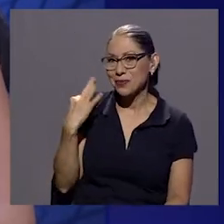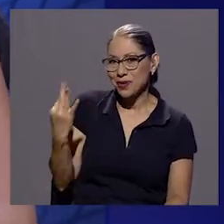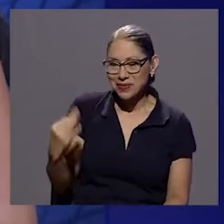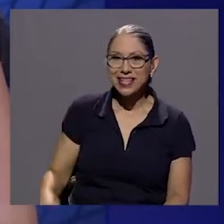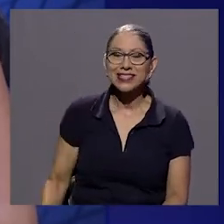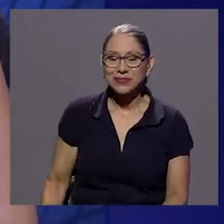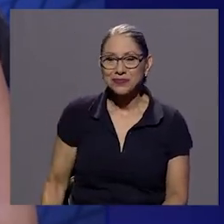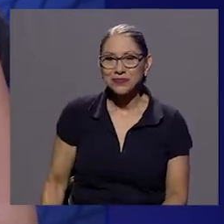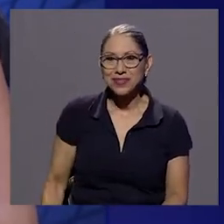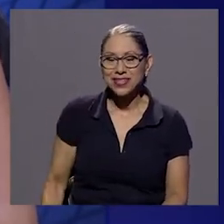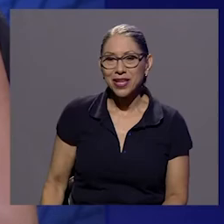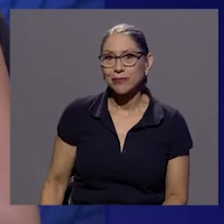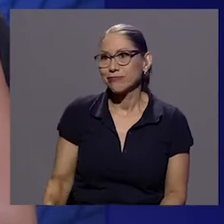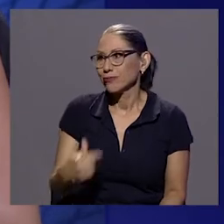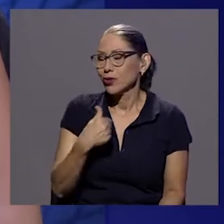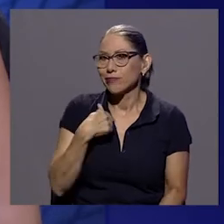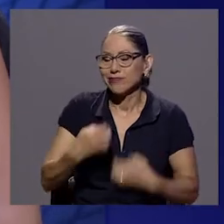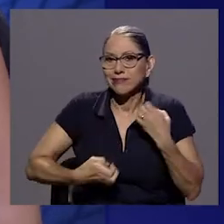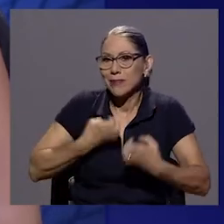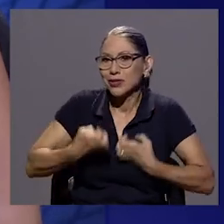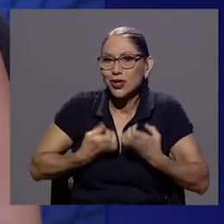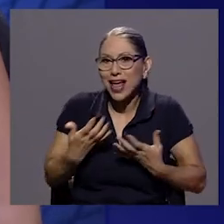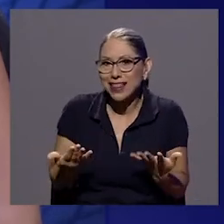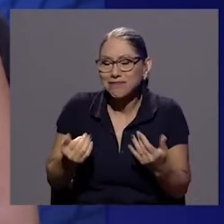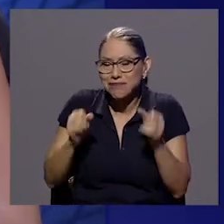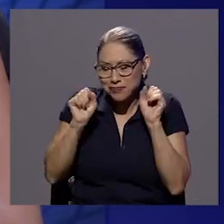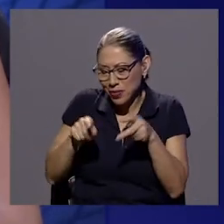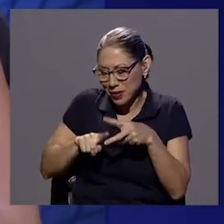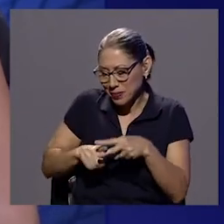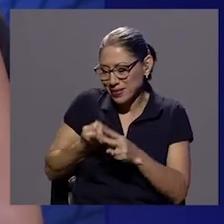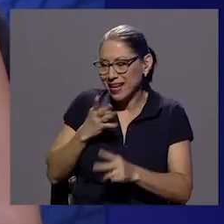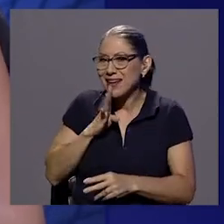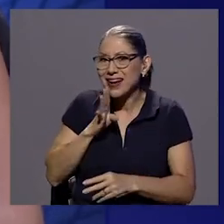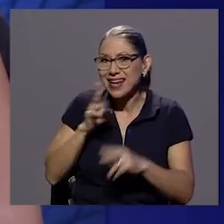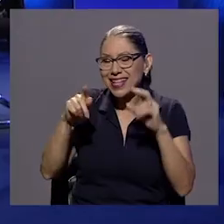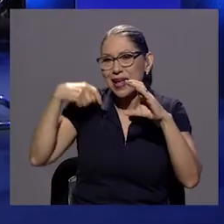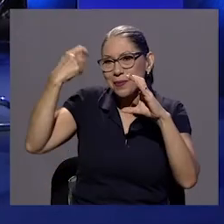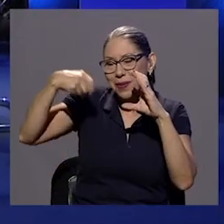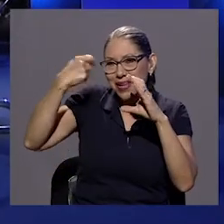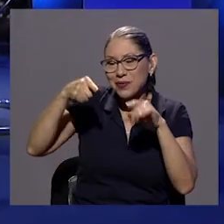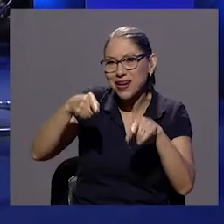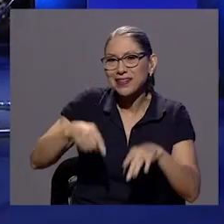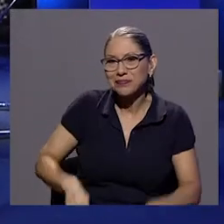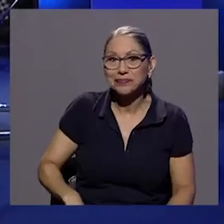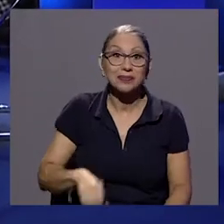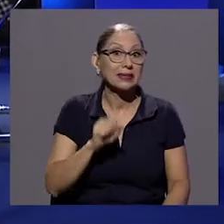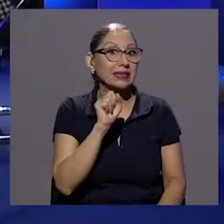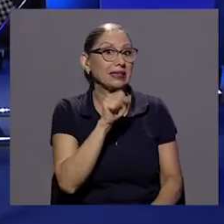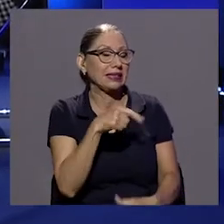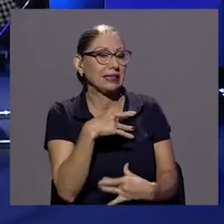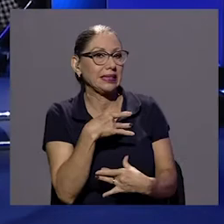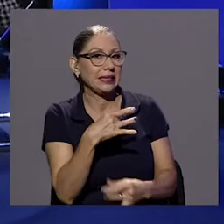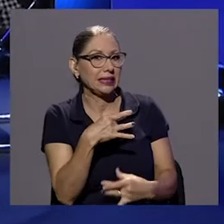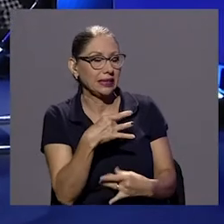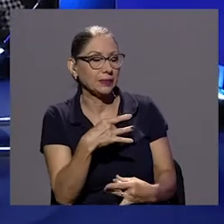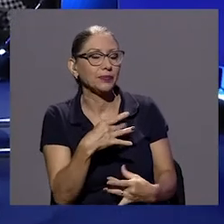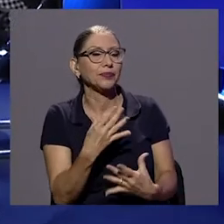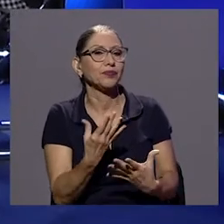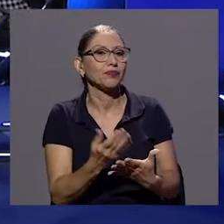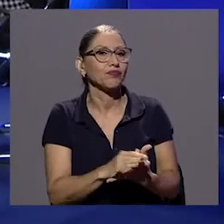invitación bueno, yo estoy muy emocionada de poder empezar a hablar de la película sí, lo más interesante es que